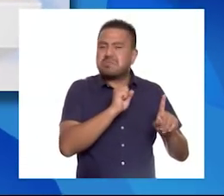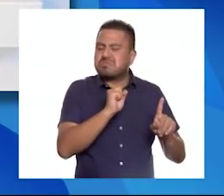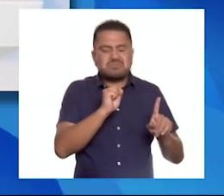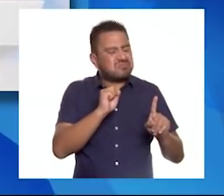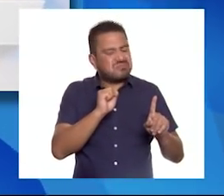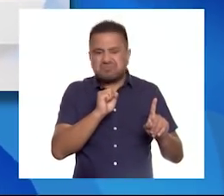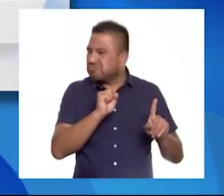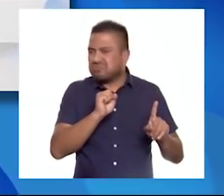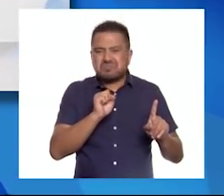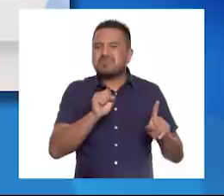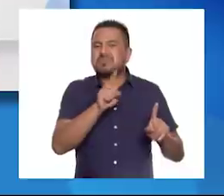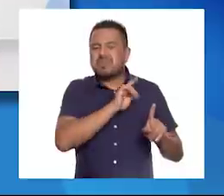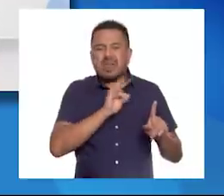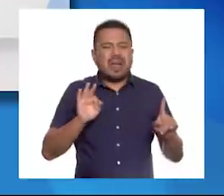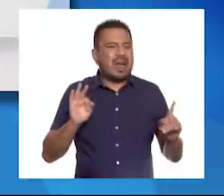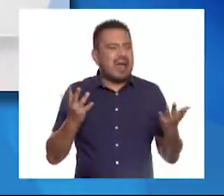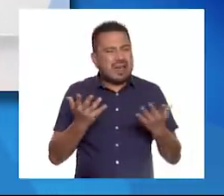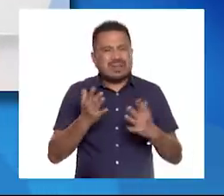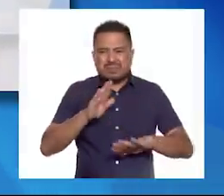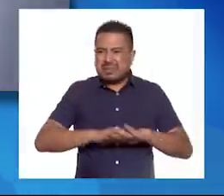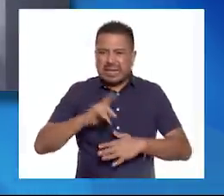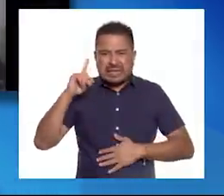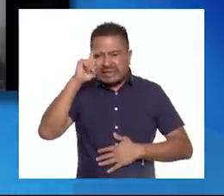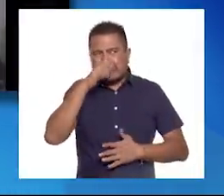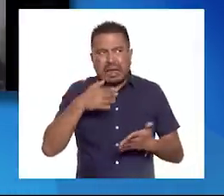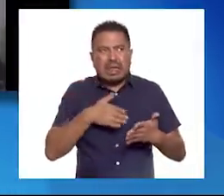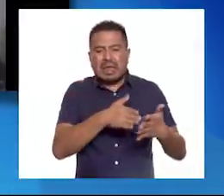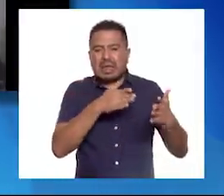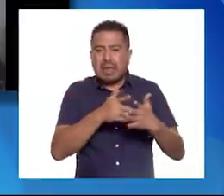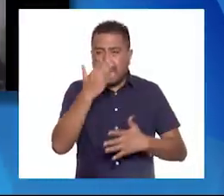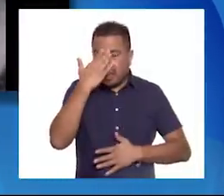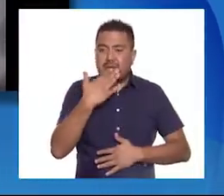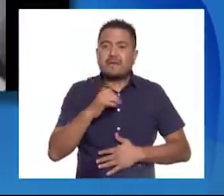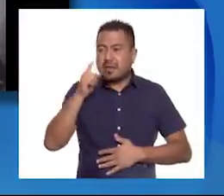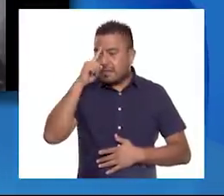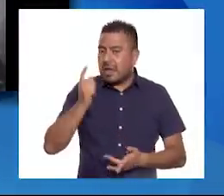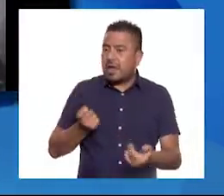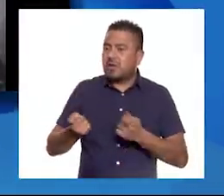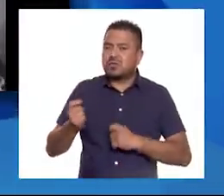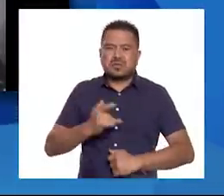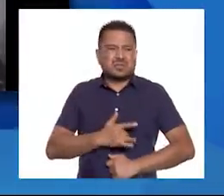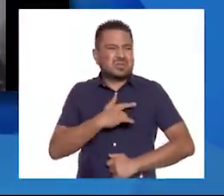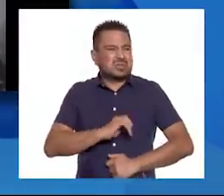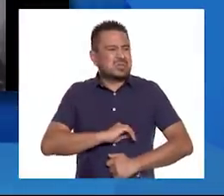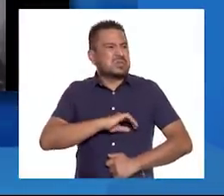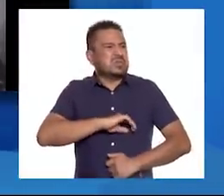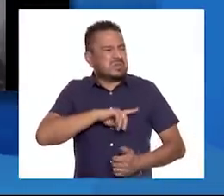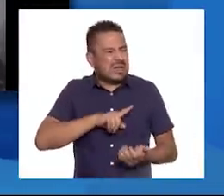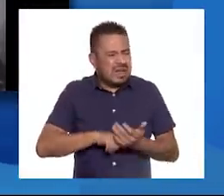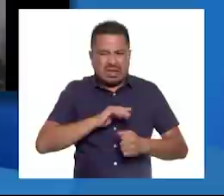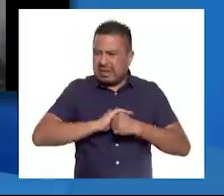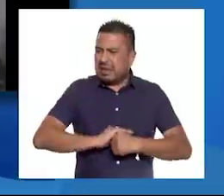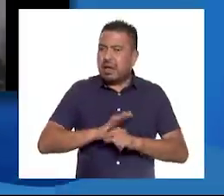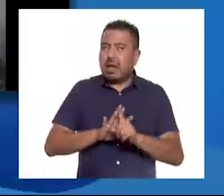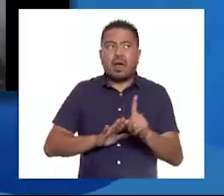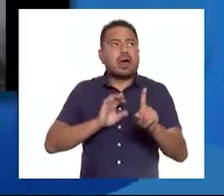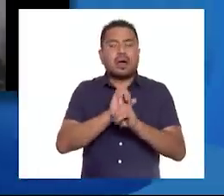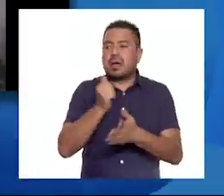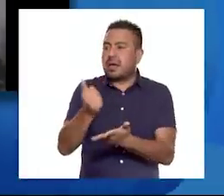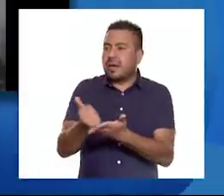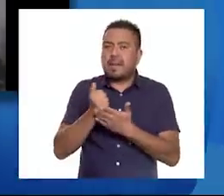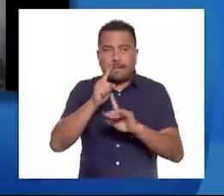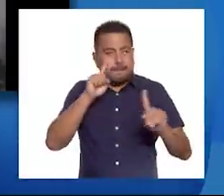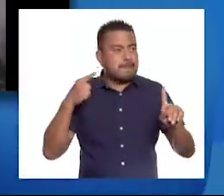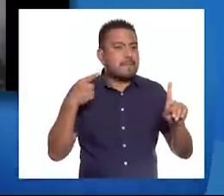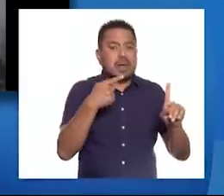Al contrario, nos hará más difícil el camino. La habilidad para manejar la frustración nos ayudará a alcanzar nuestras